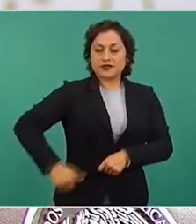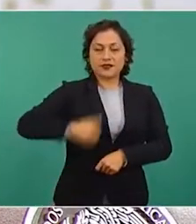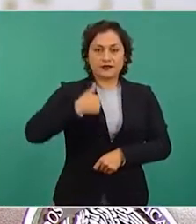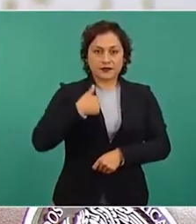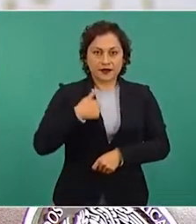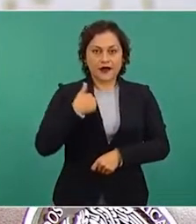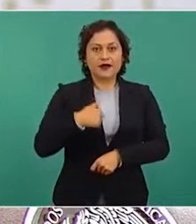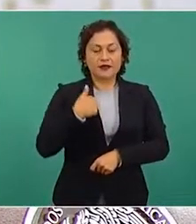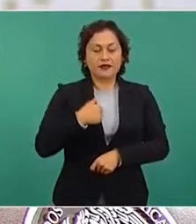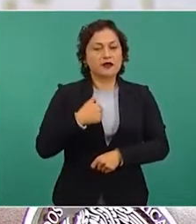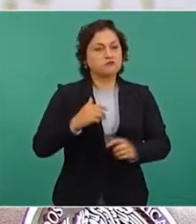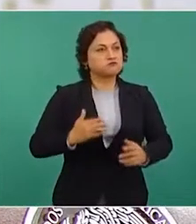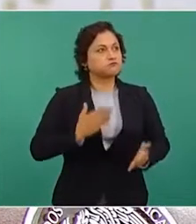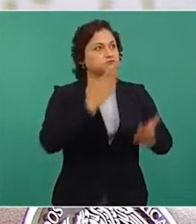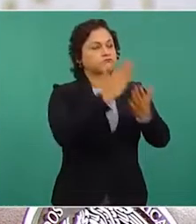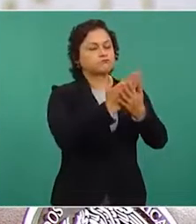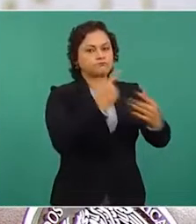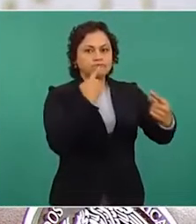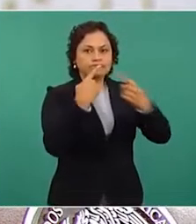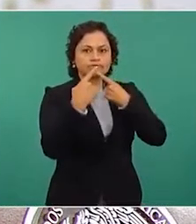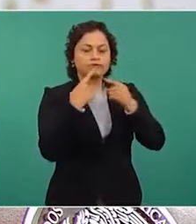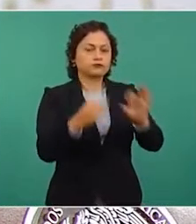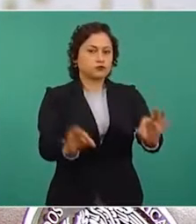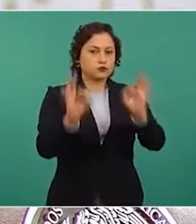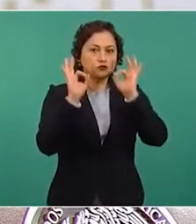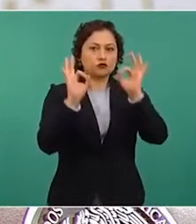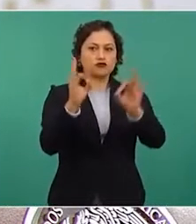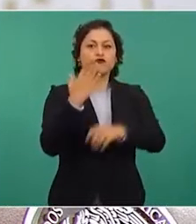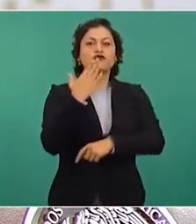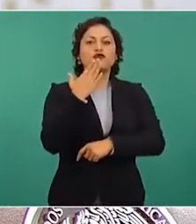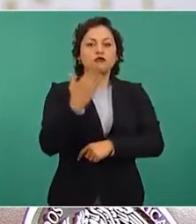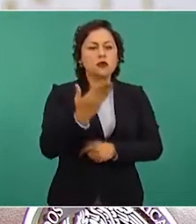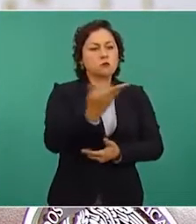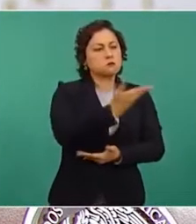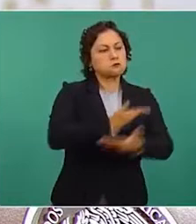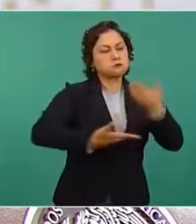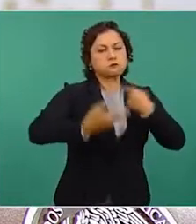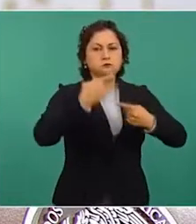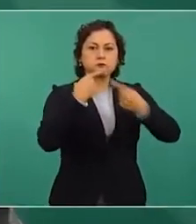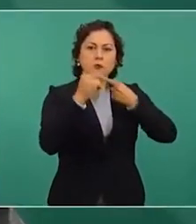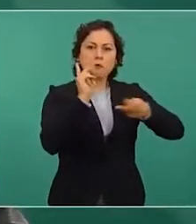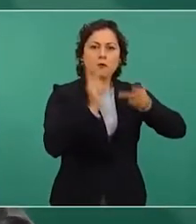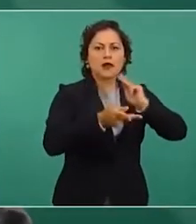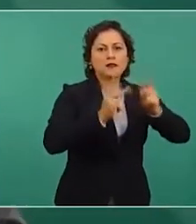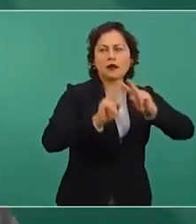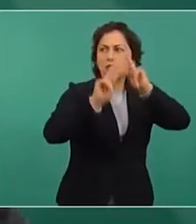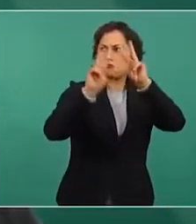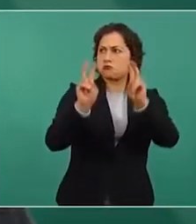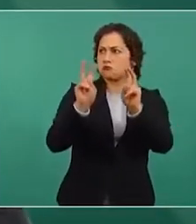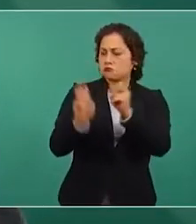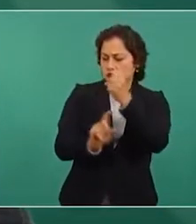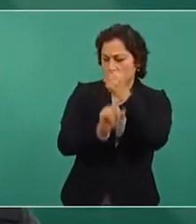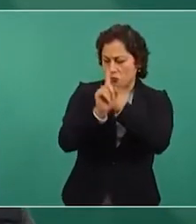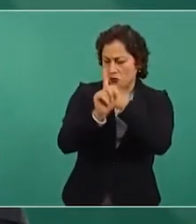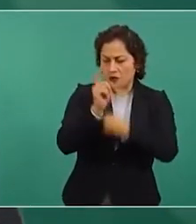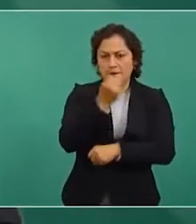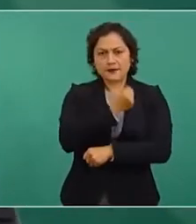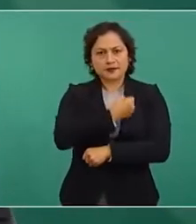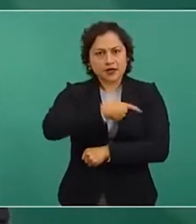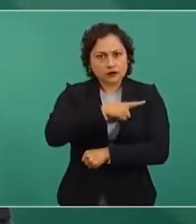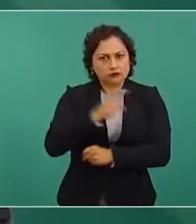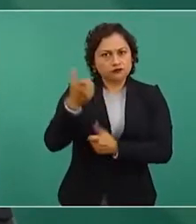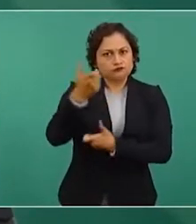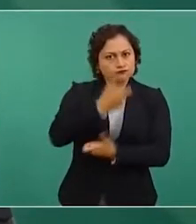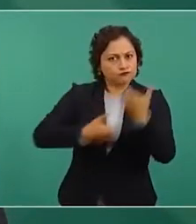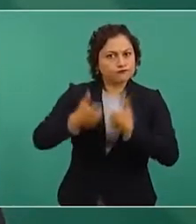éxito. Se acordó sumar esfuerzos para salir de la crisis sanitaria y económica. También se defendieron los derechos de